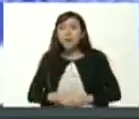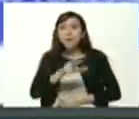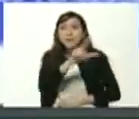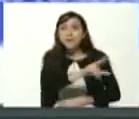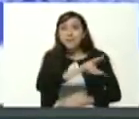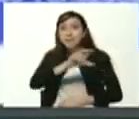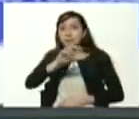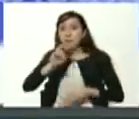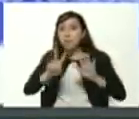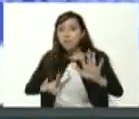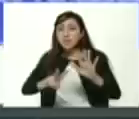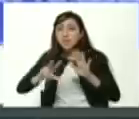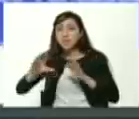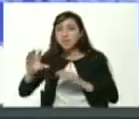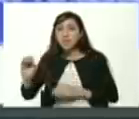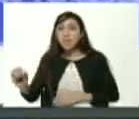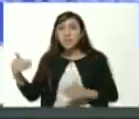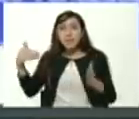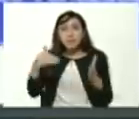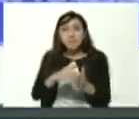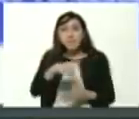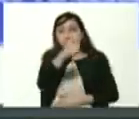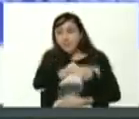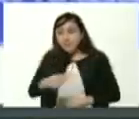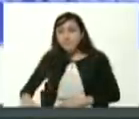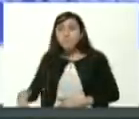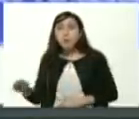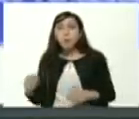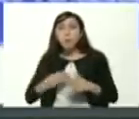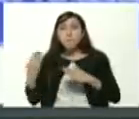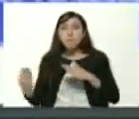370 mil nuevos bachilleres